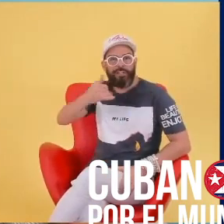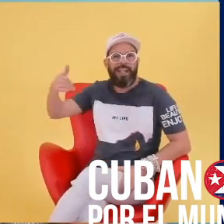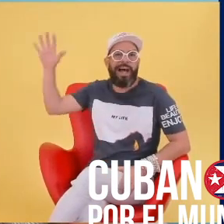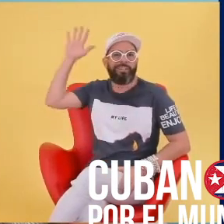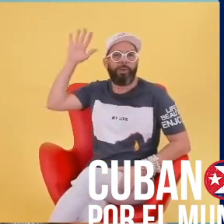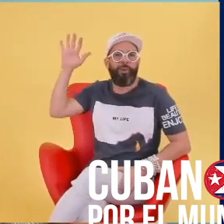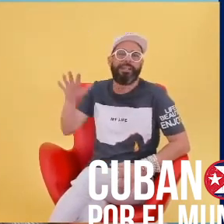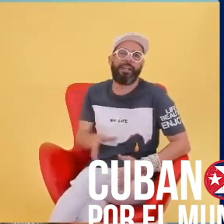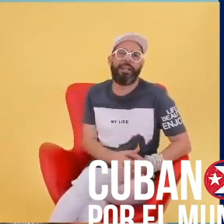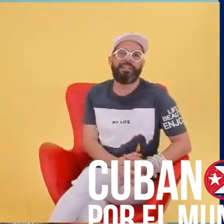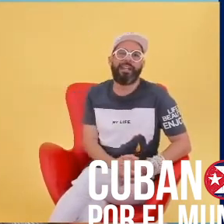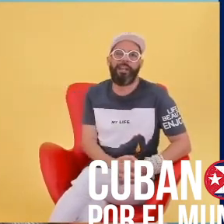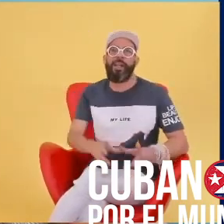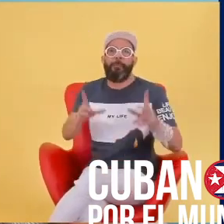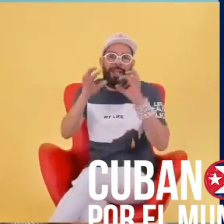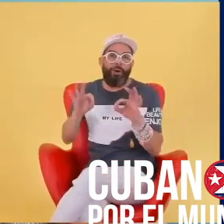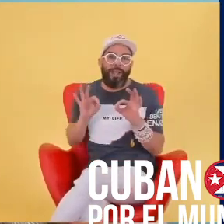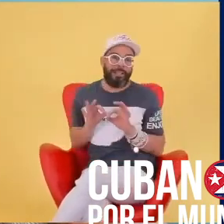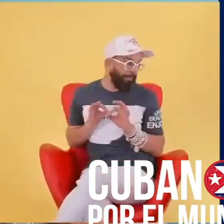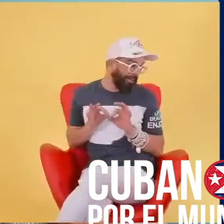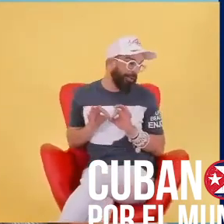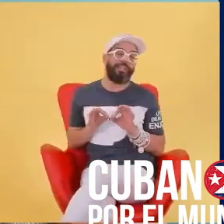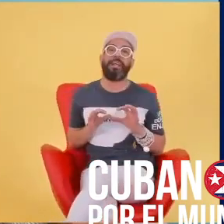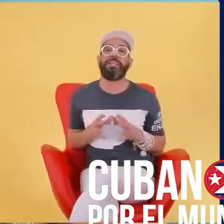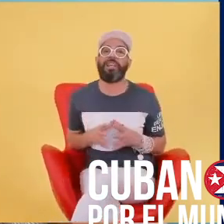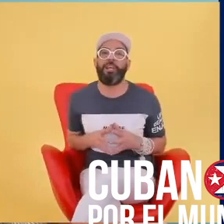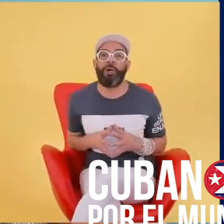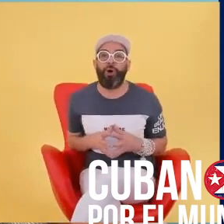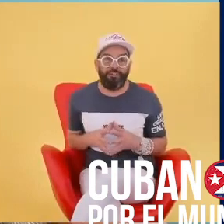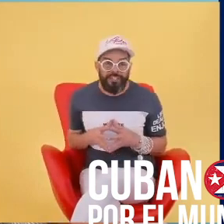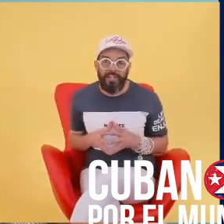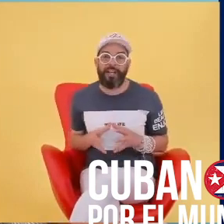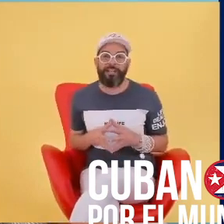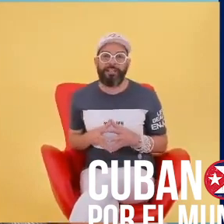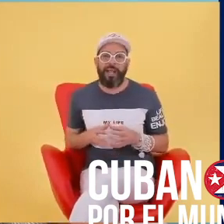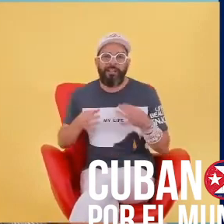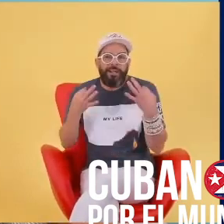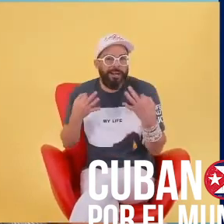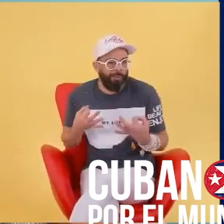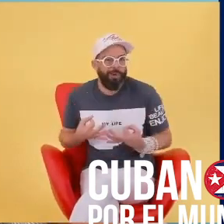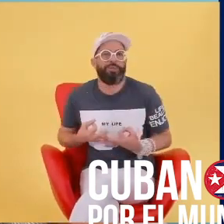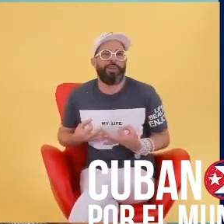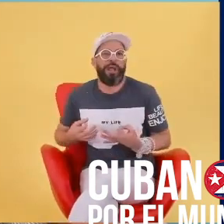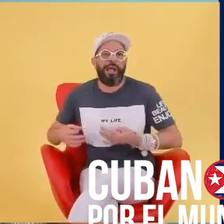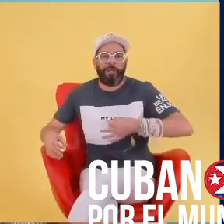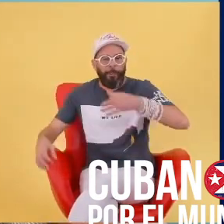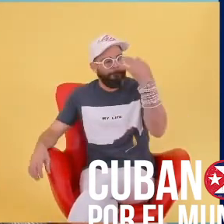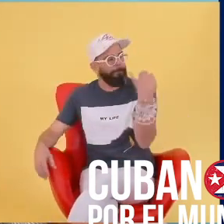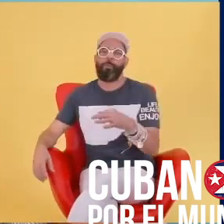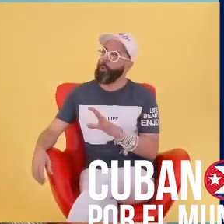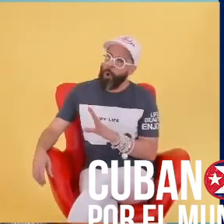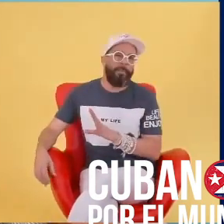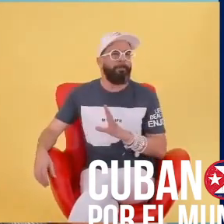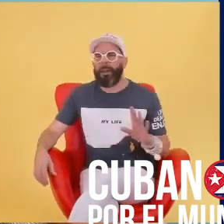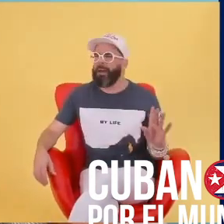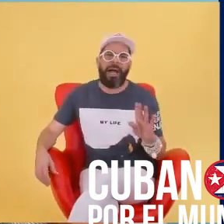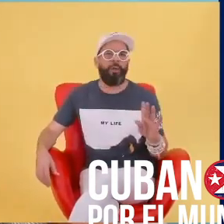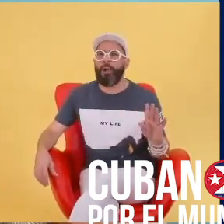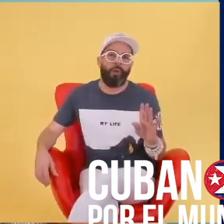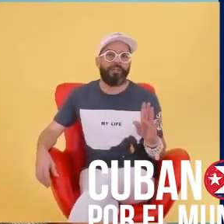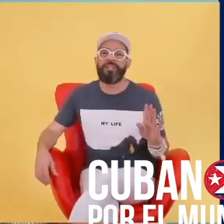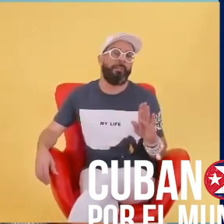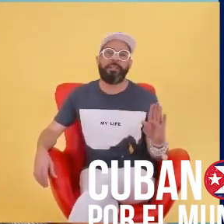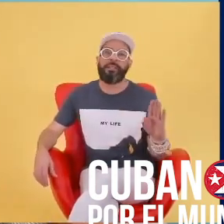Todo ese gasto lo va a tener que hacer. Pero este periodista serio, oficialista, revolucionario, un hombre